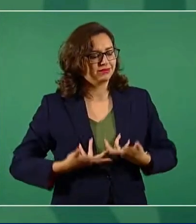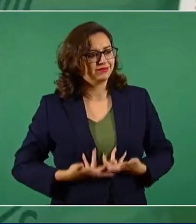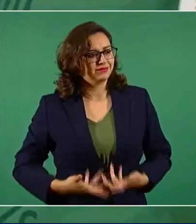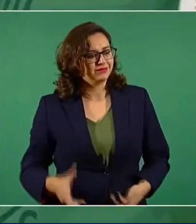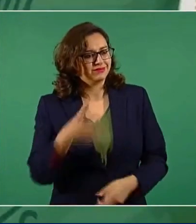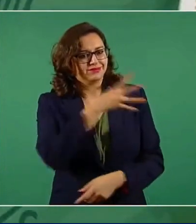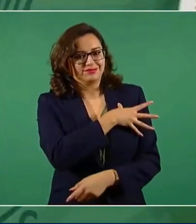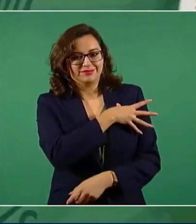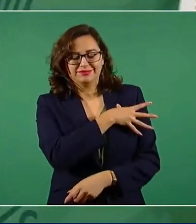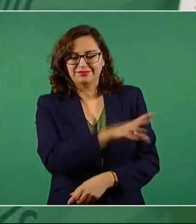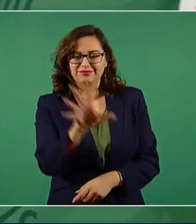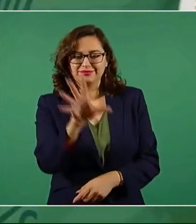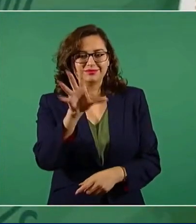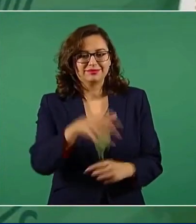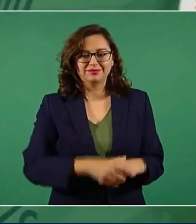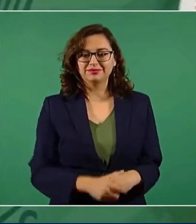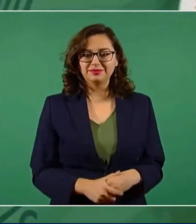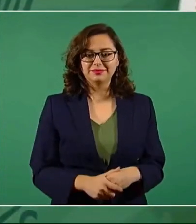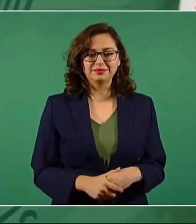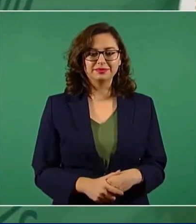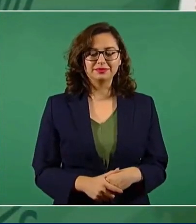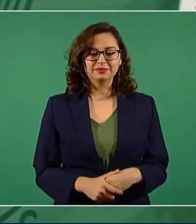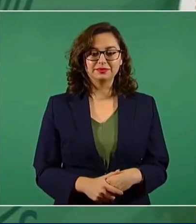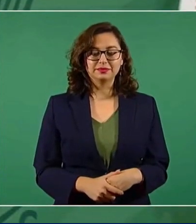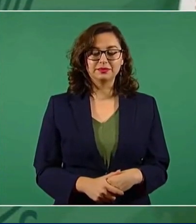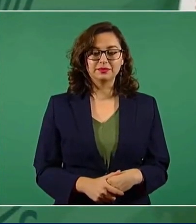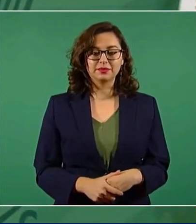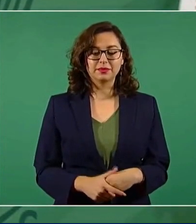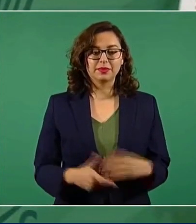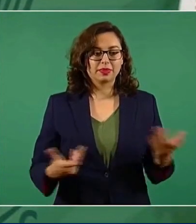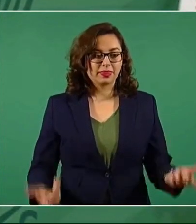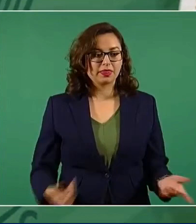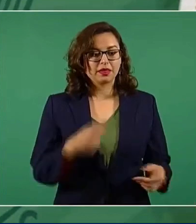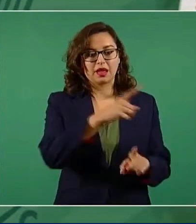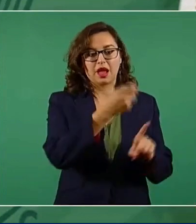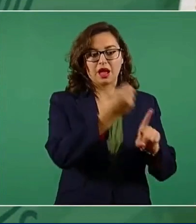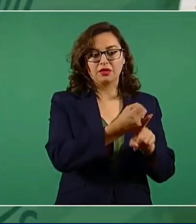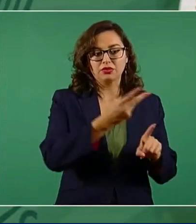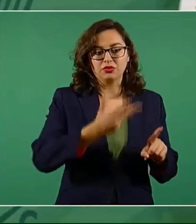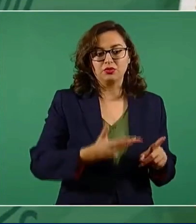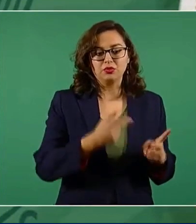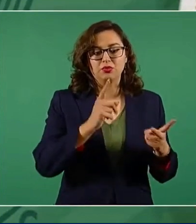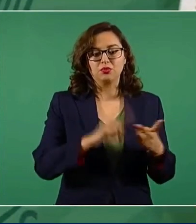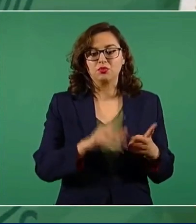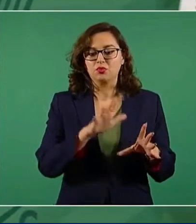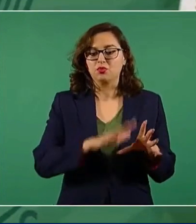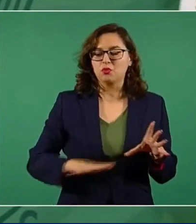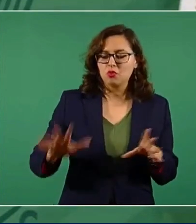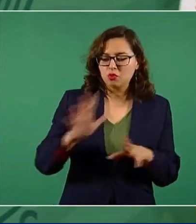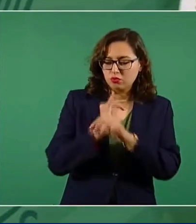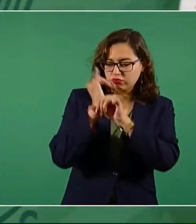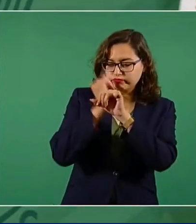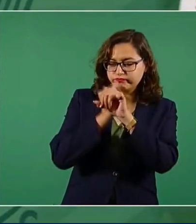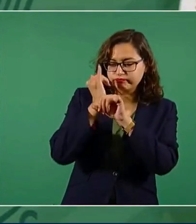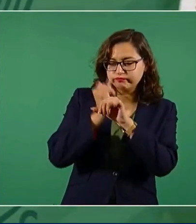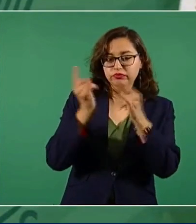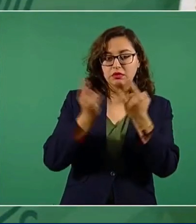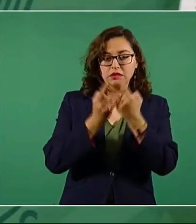la capa y espada. Antropólogos, antropólogos, sociólogos, historiadores,